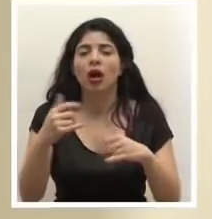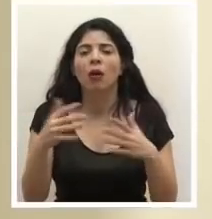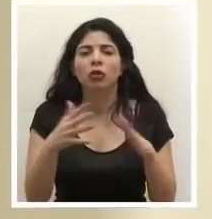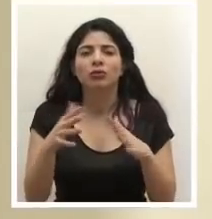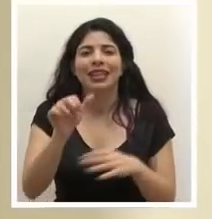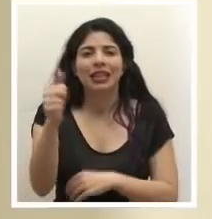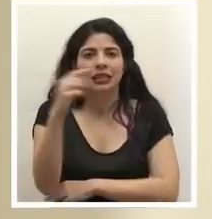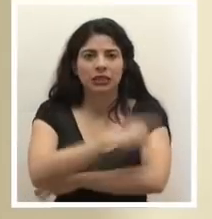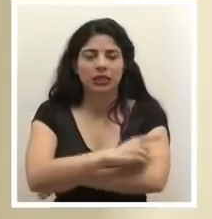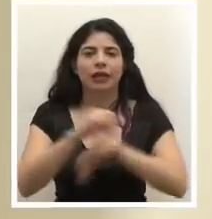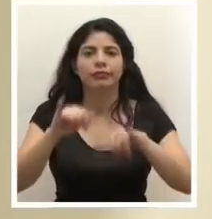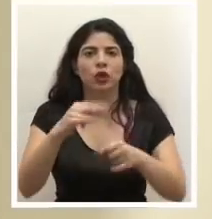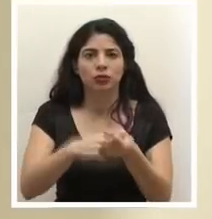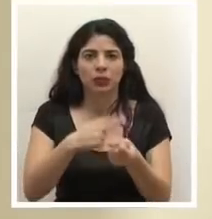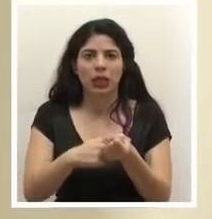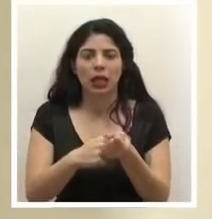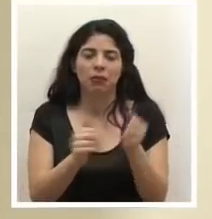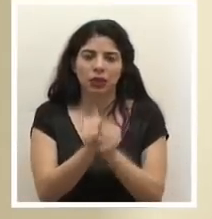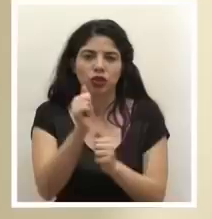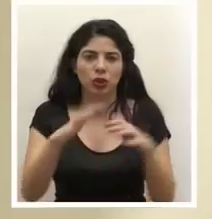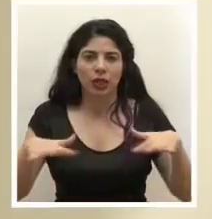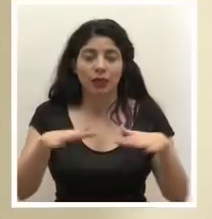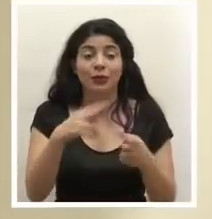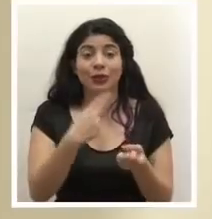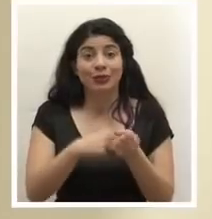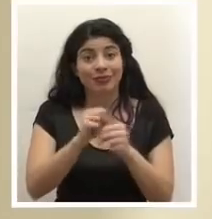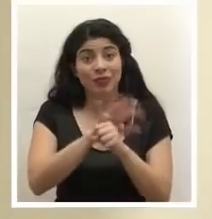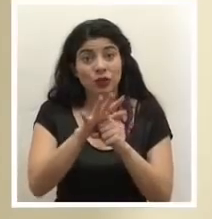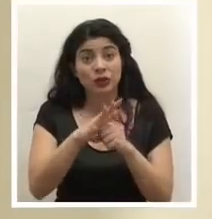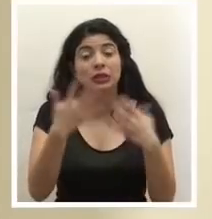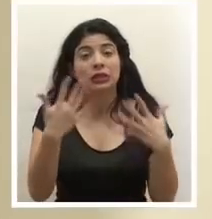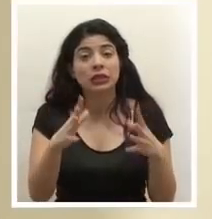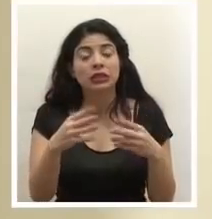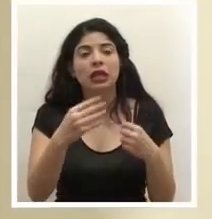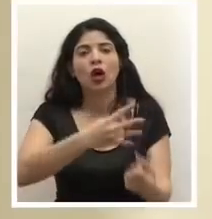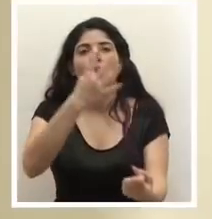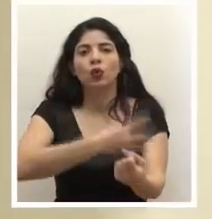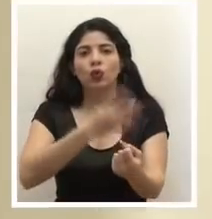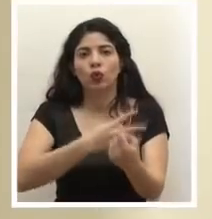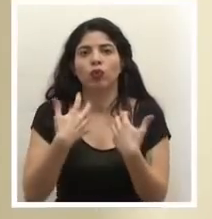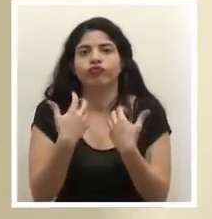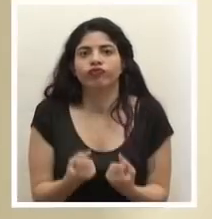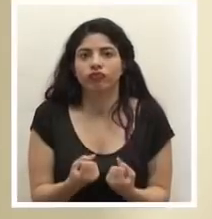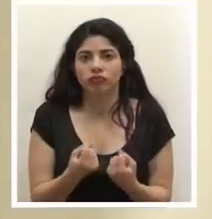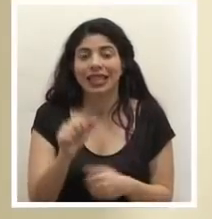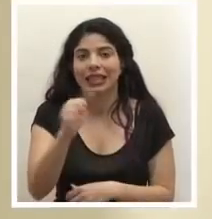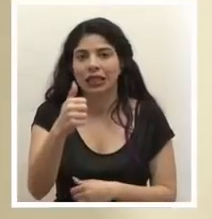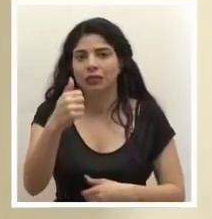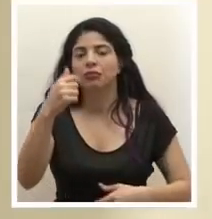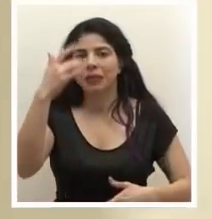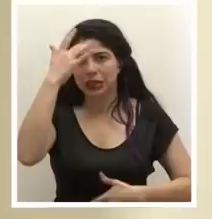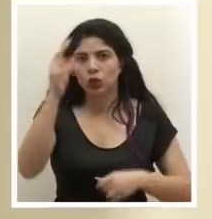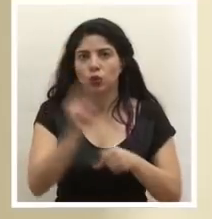de 10 días. Y en SEACO se ha administrado plasma convalesciente ya a 10 pacientes.